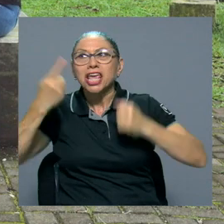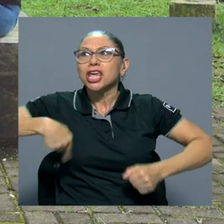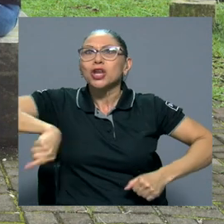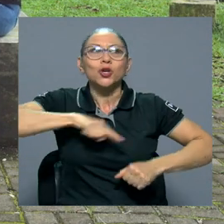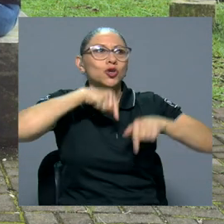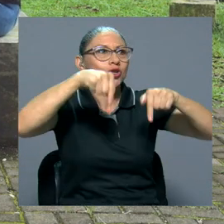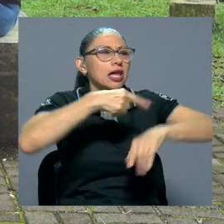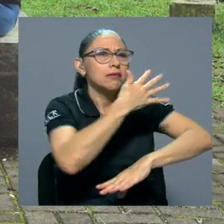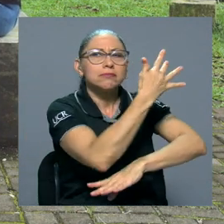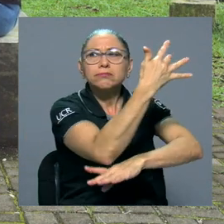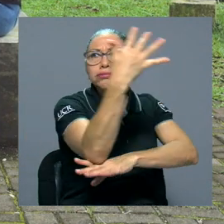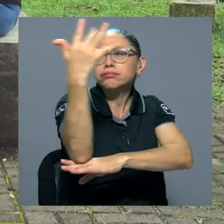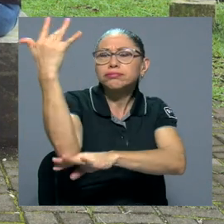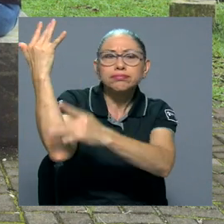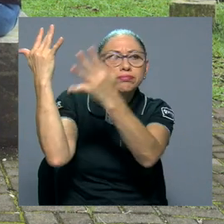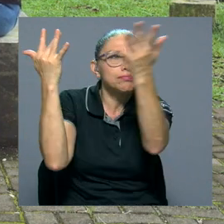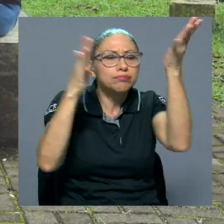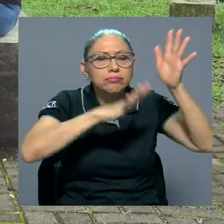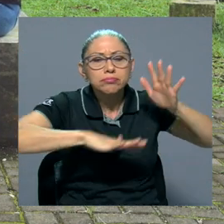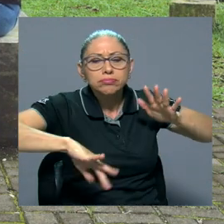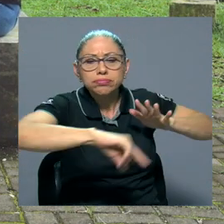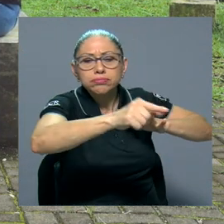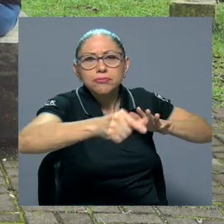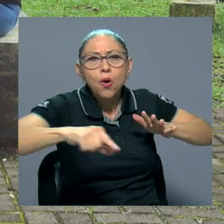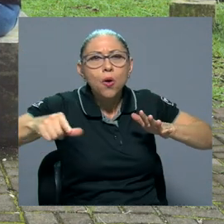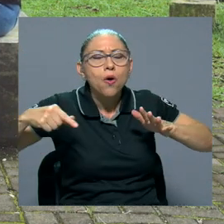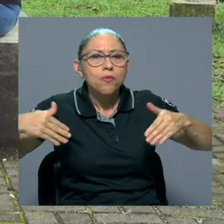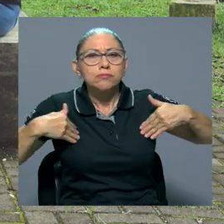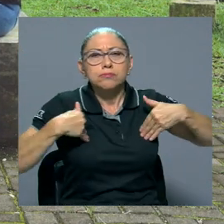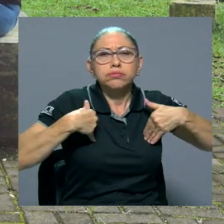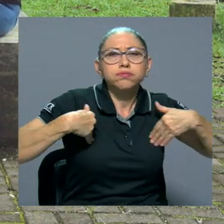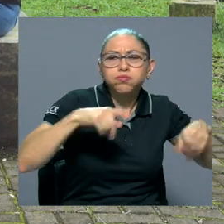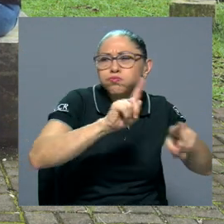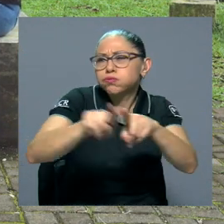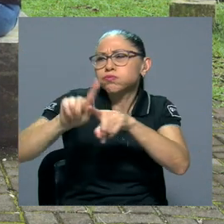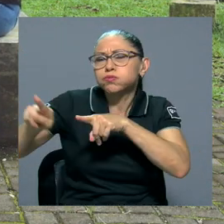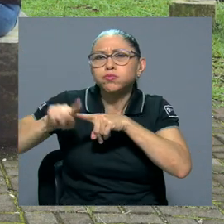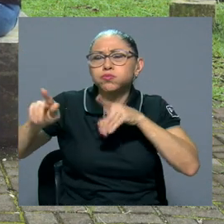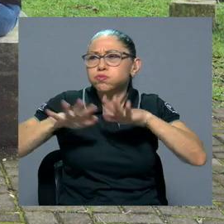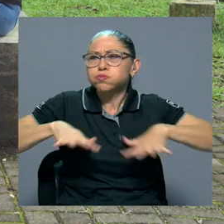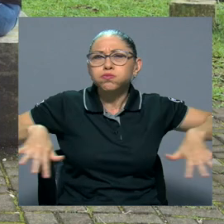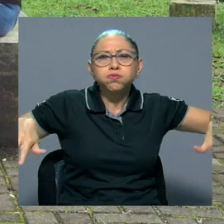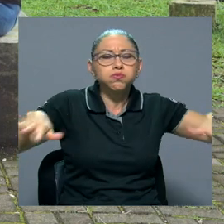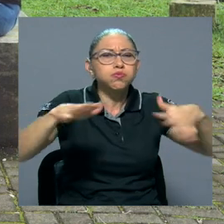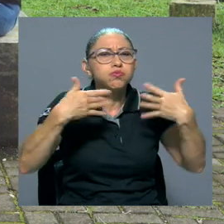riquísima, aportando biodiversidad en flora, en fauna, animales,